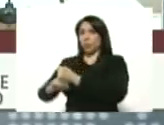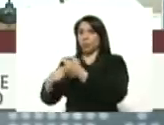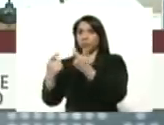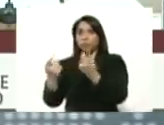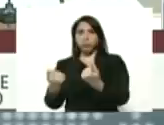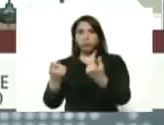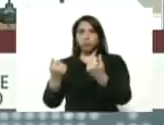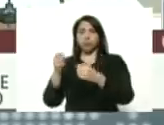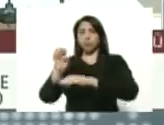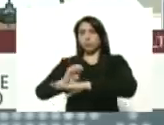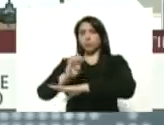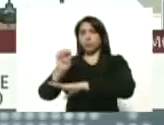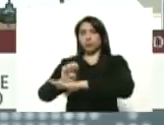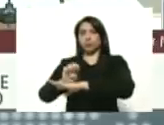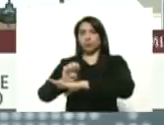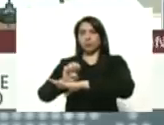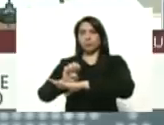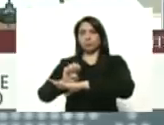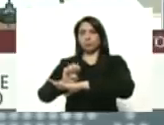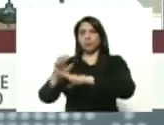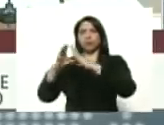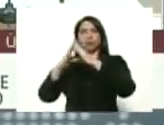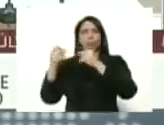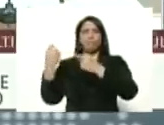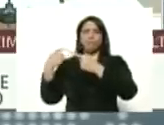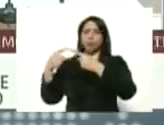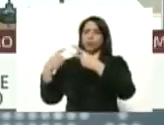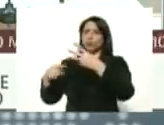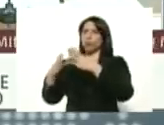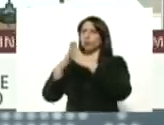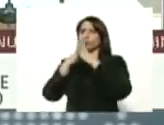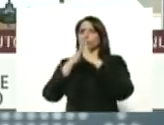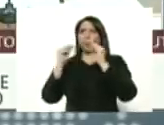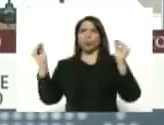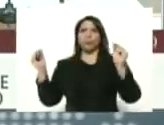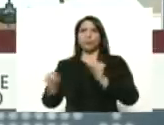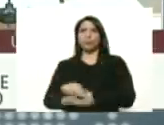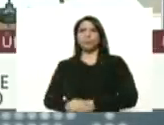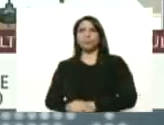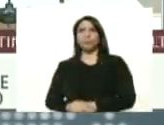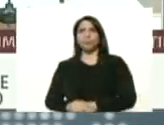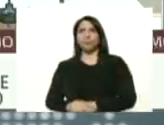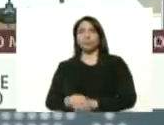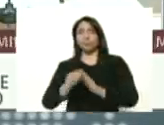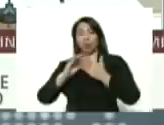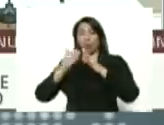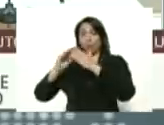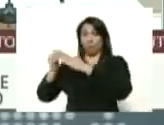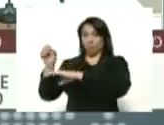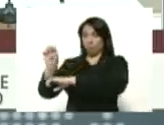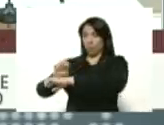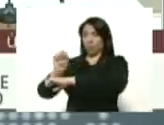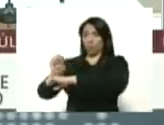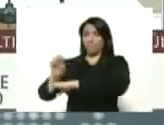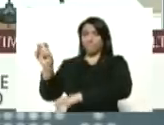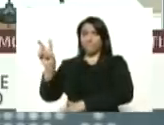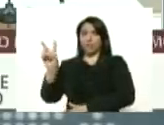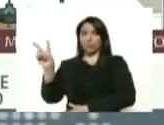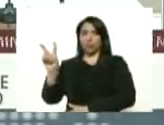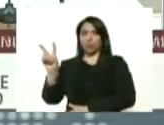económico y de todo tipo para toda la comunidad económica de Venezuela